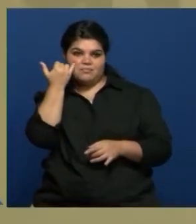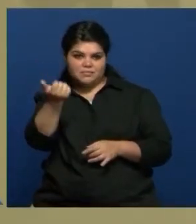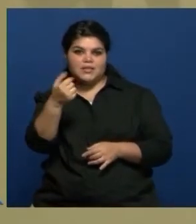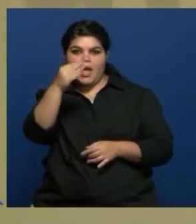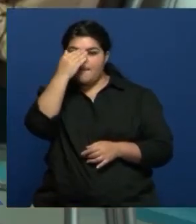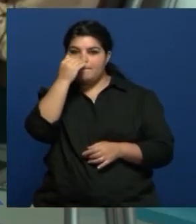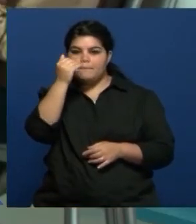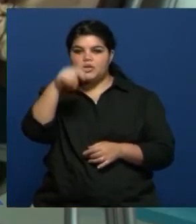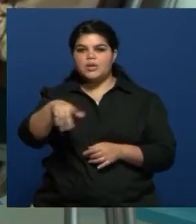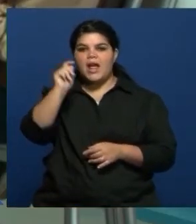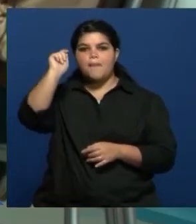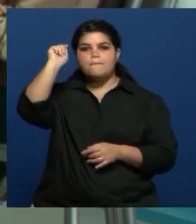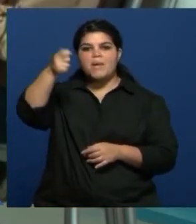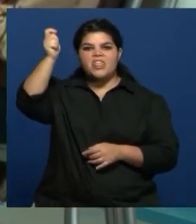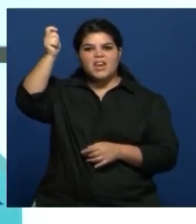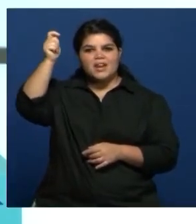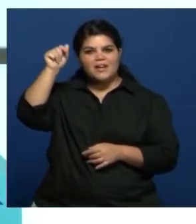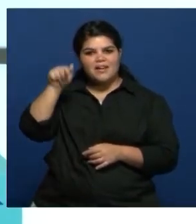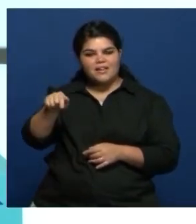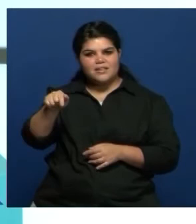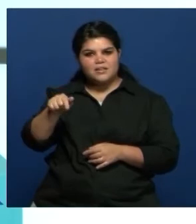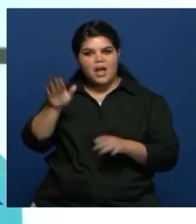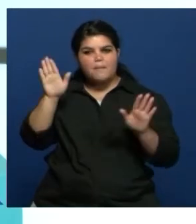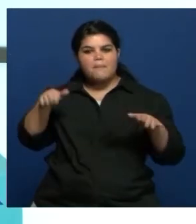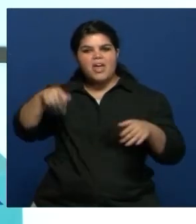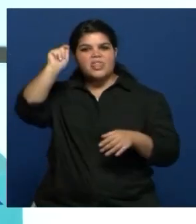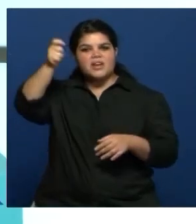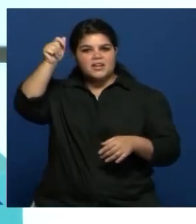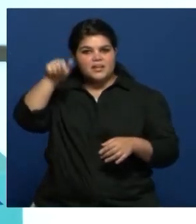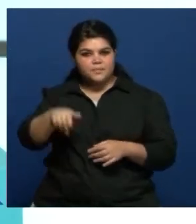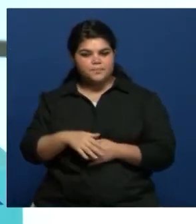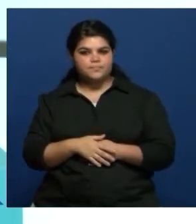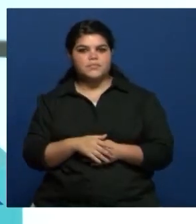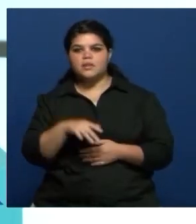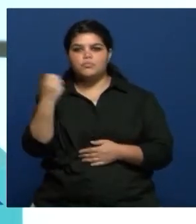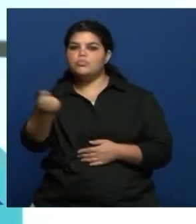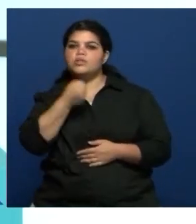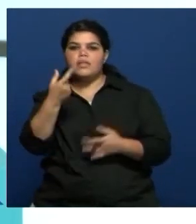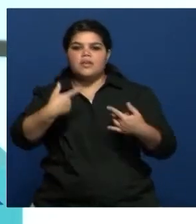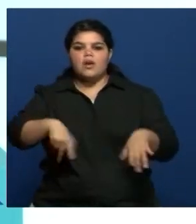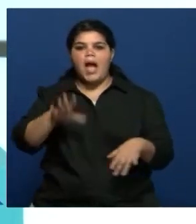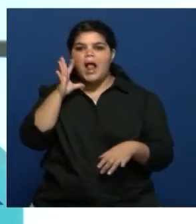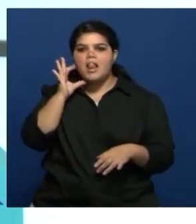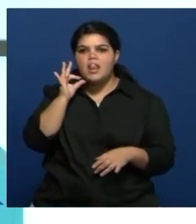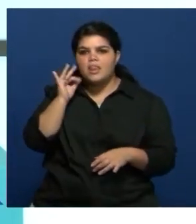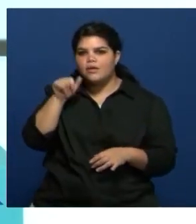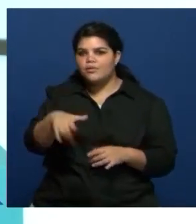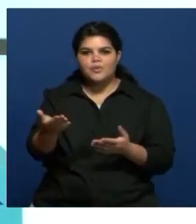una madrina o una especie de... Algo así, algo así. La cosa es que pase algo, ¿no? Que se actúe mucho